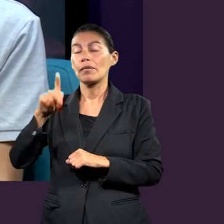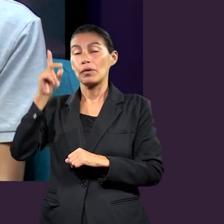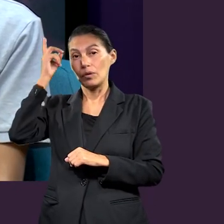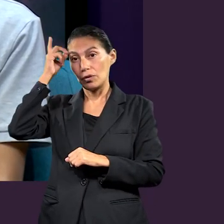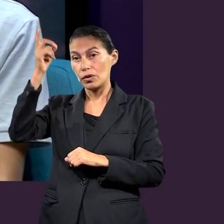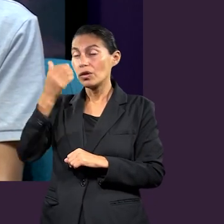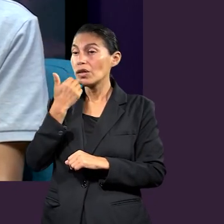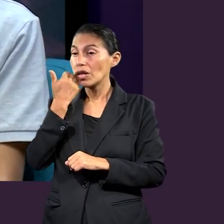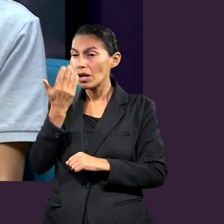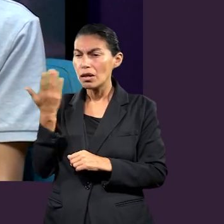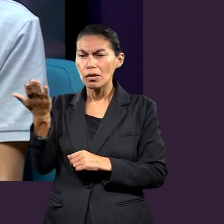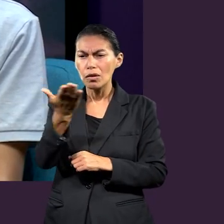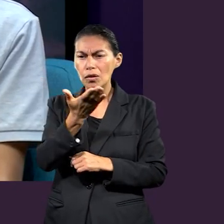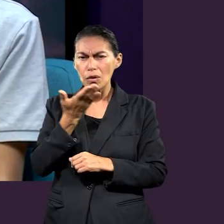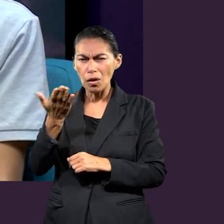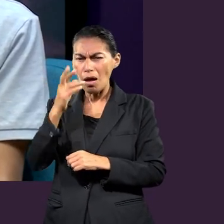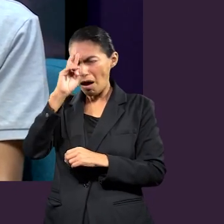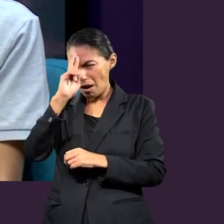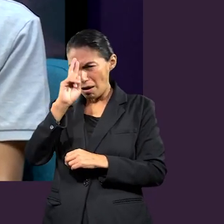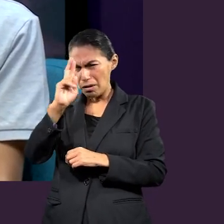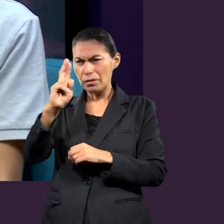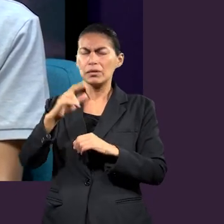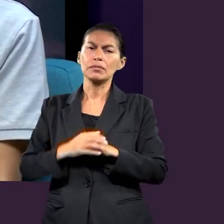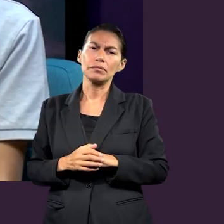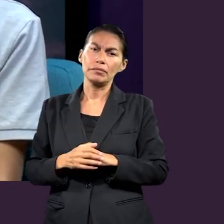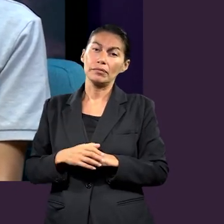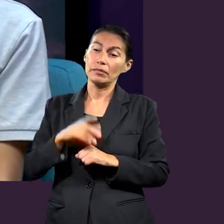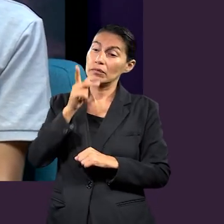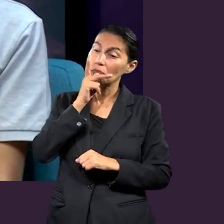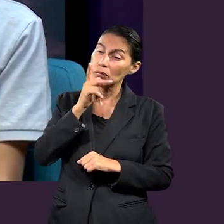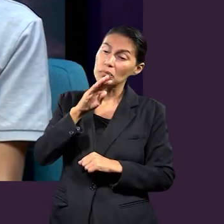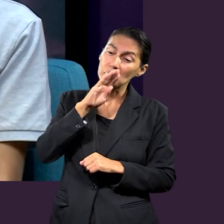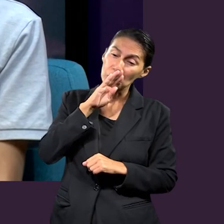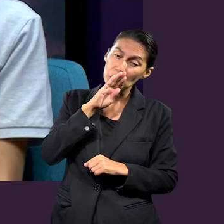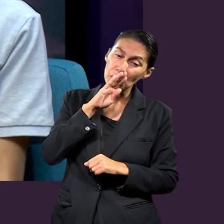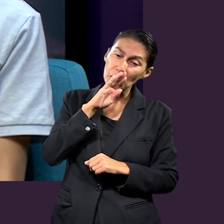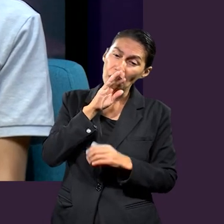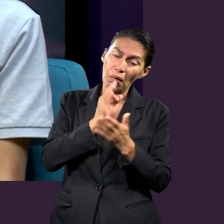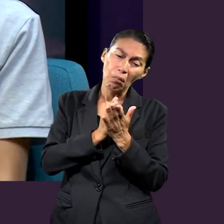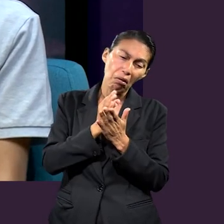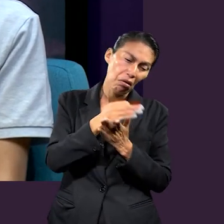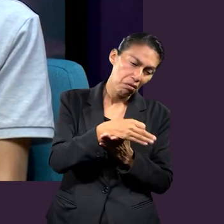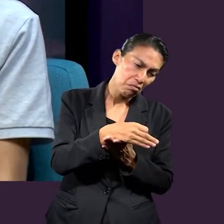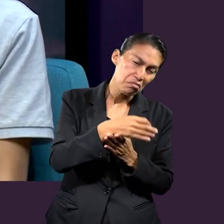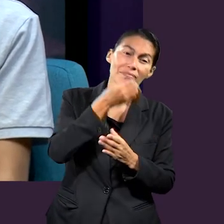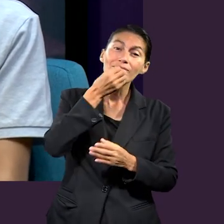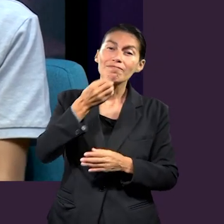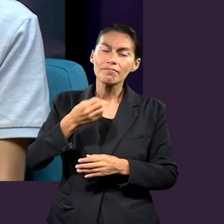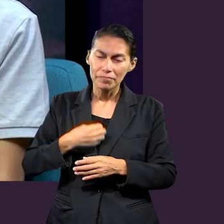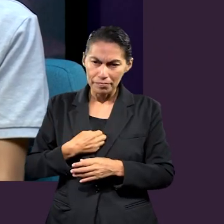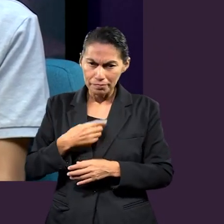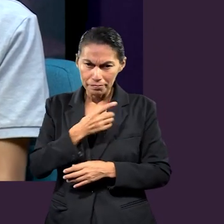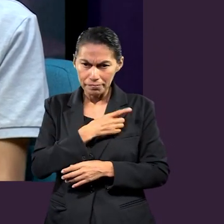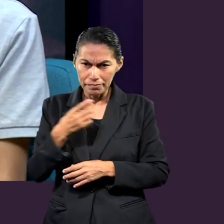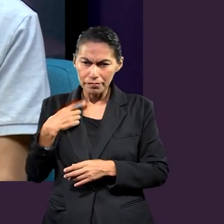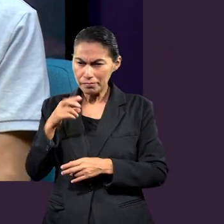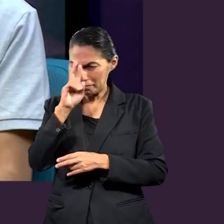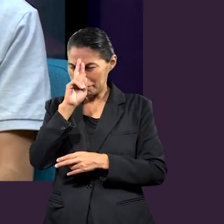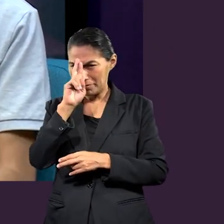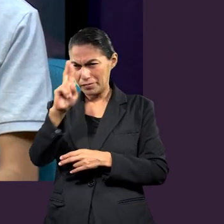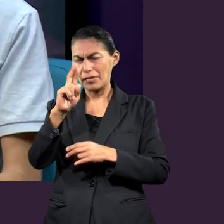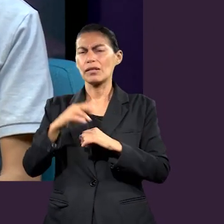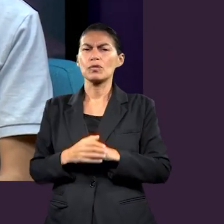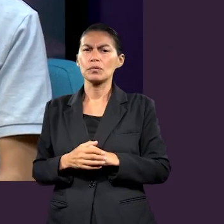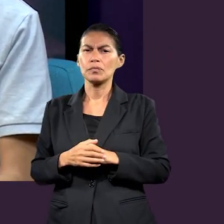irresponsables o que los hijos también. Pero algo que Dios quiere es que, pues, ese respeto, aunque